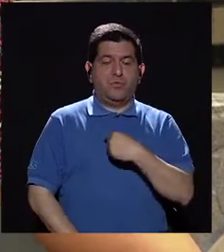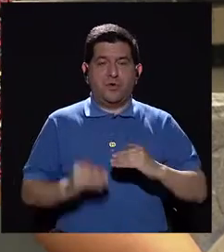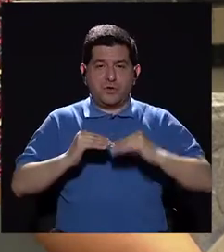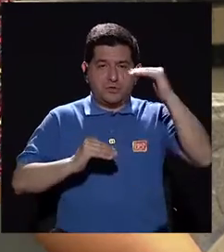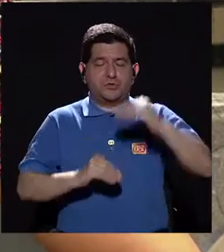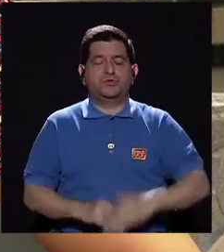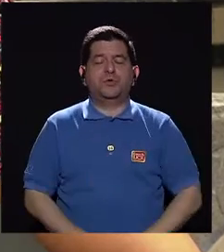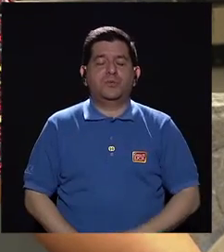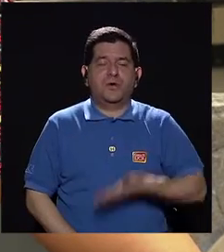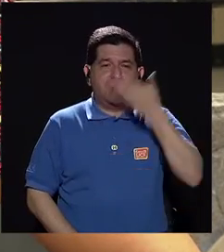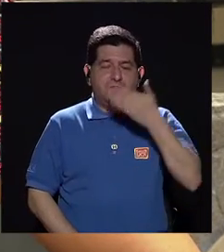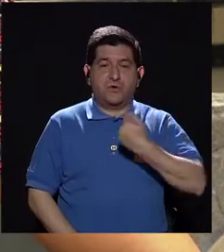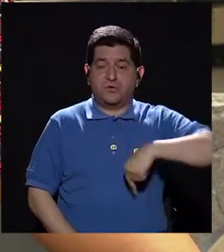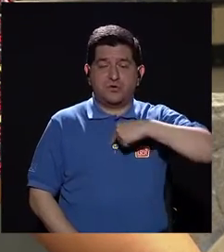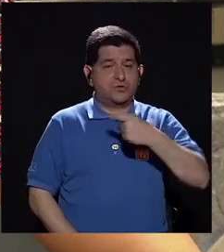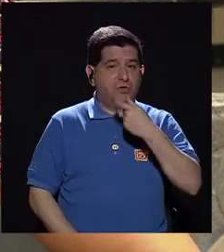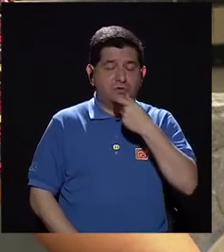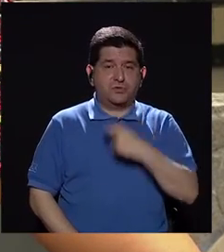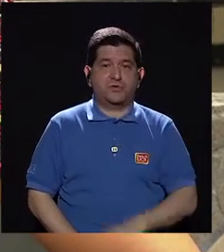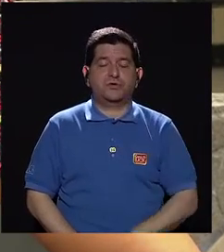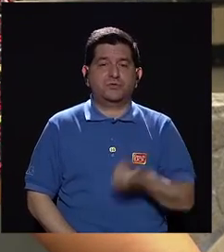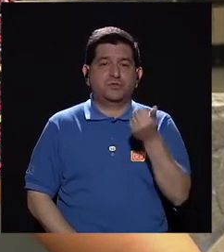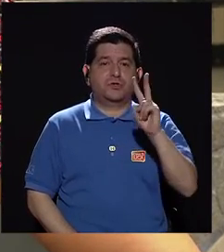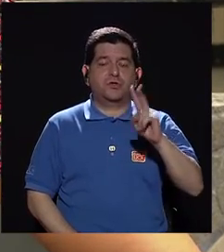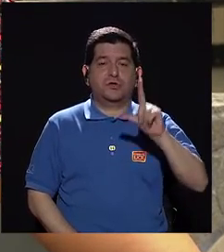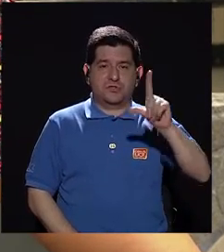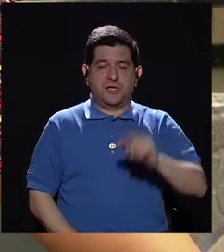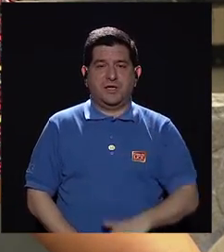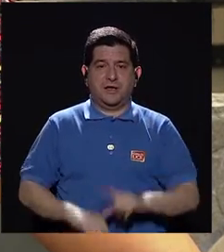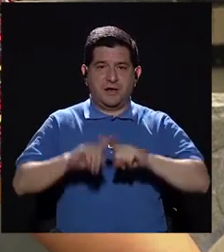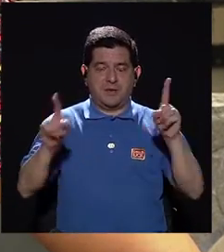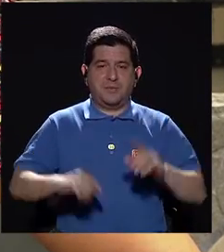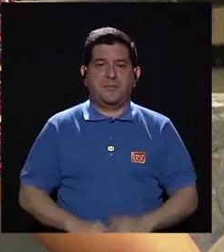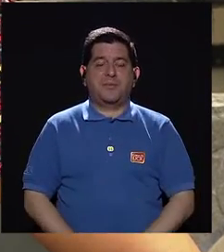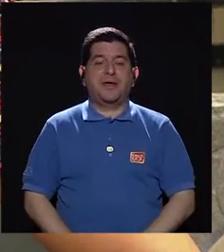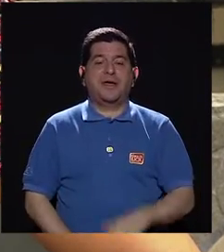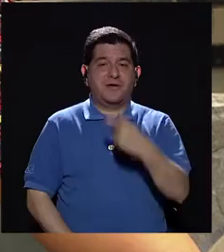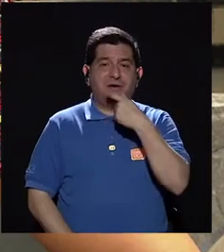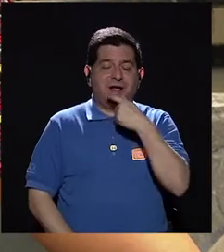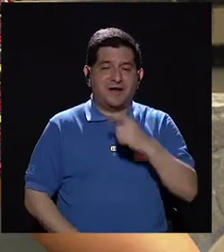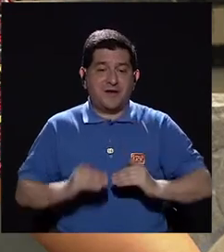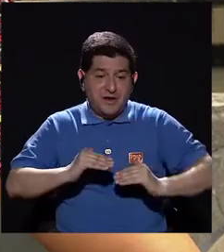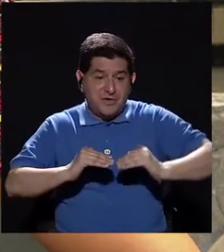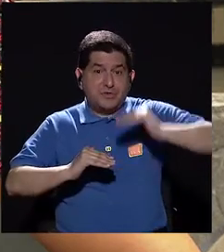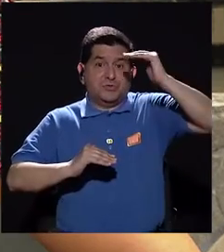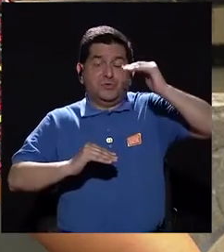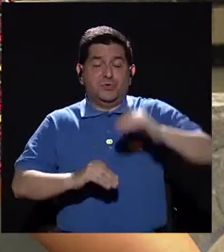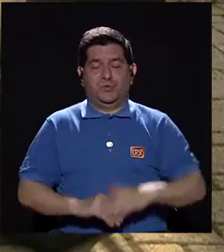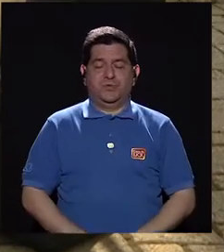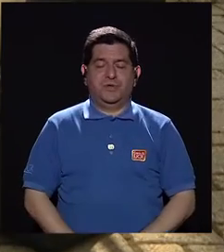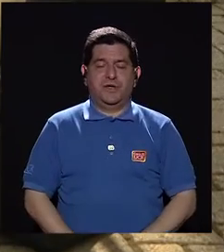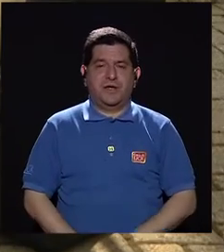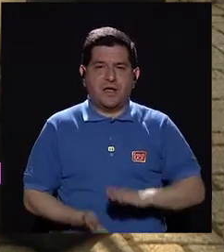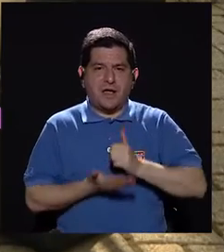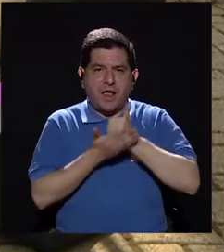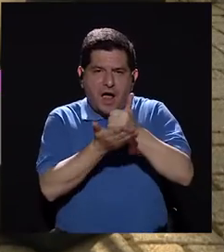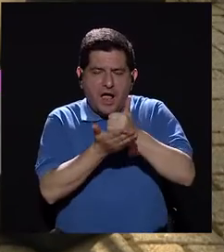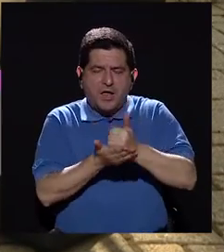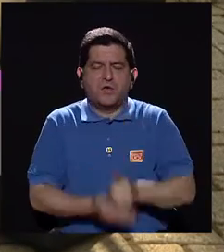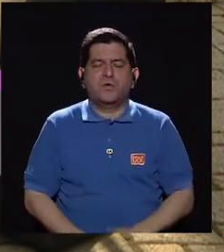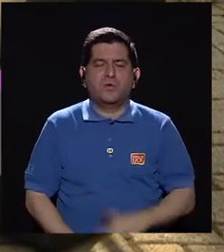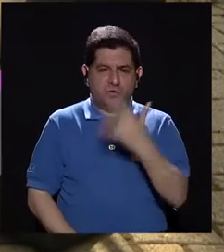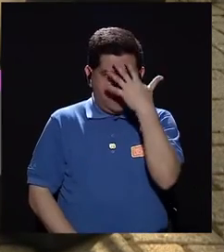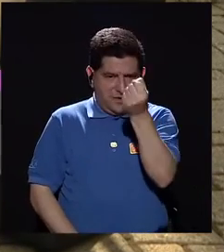los pulmones, cuando reímos, cuando no estamos riendo, entran 12 litros, cuando nos reímos, entran 12 litros de aire a los pulmones. Ayuda a la memoria,